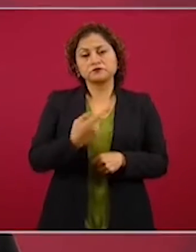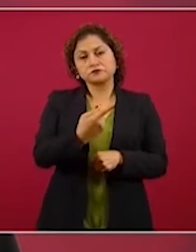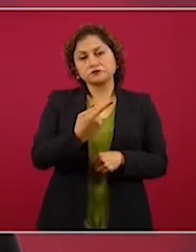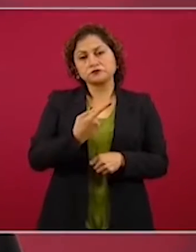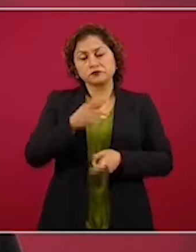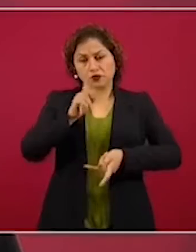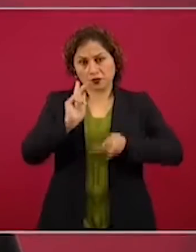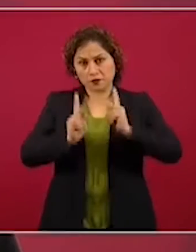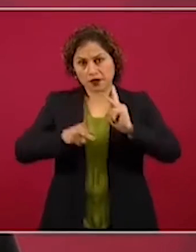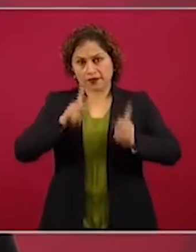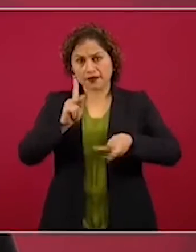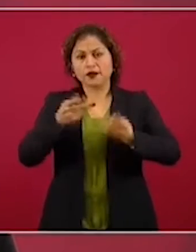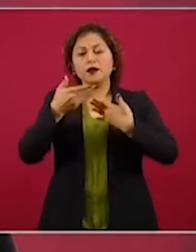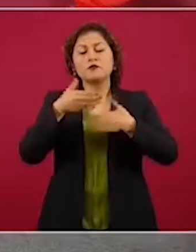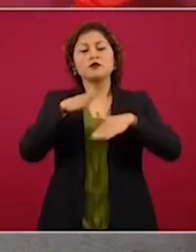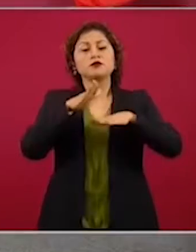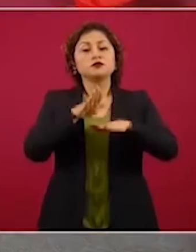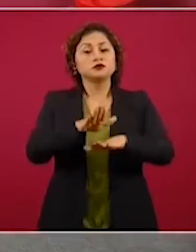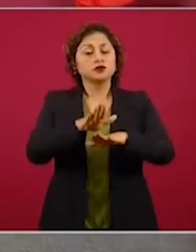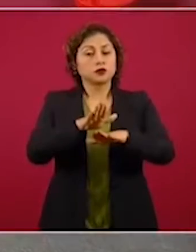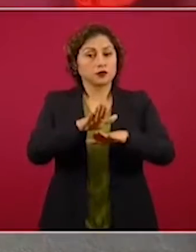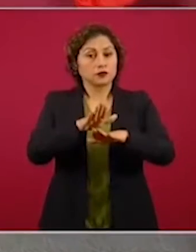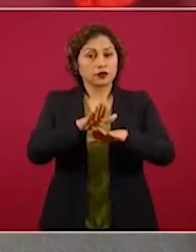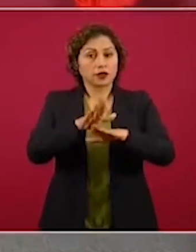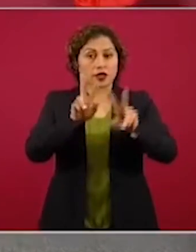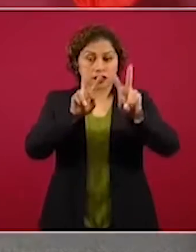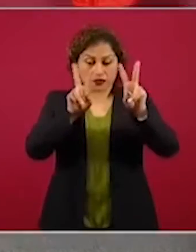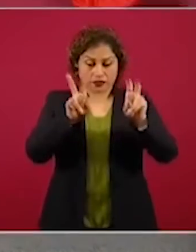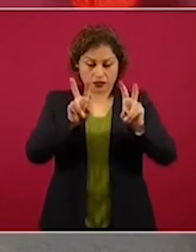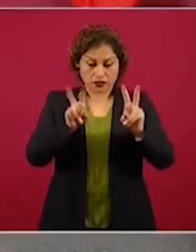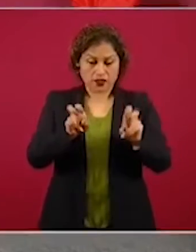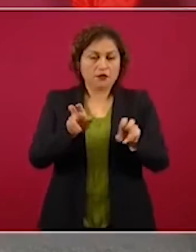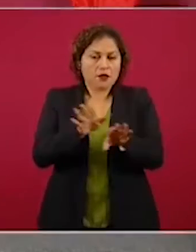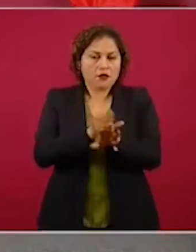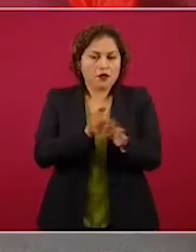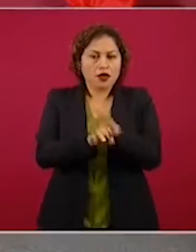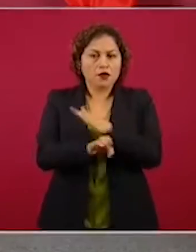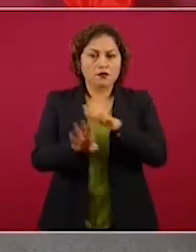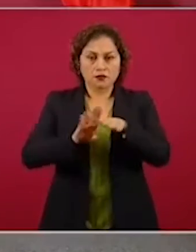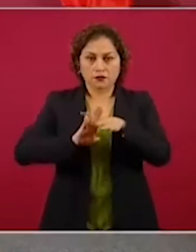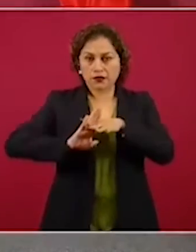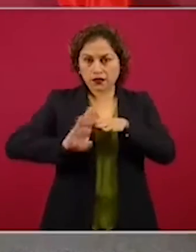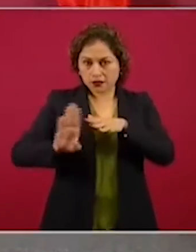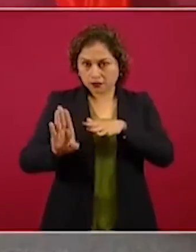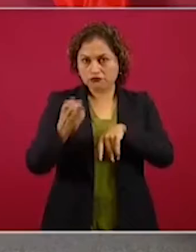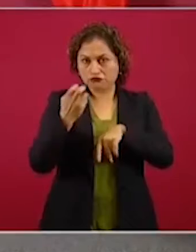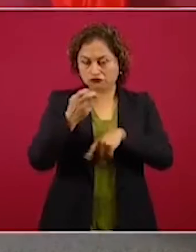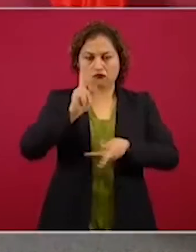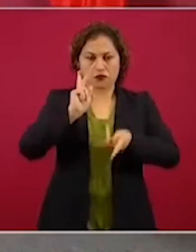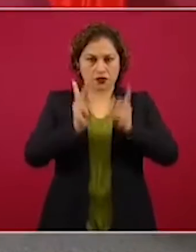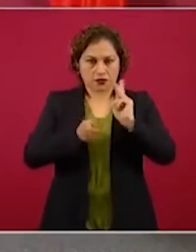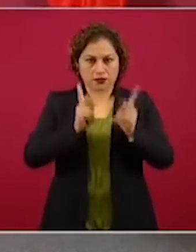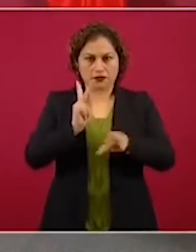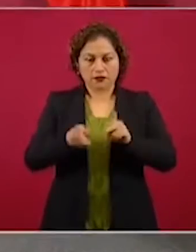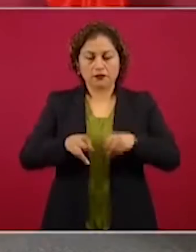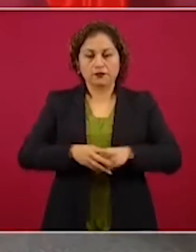los temas de migración, básicamente, el tema migratorio,